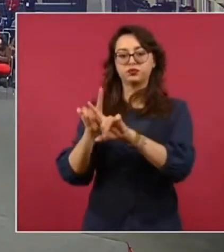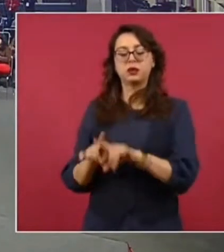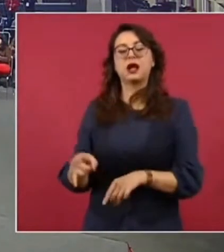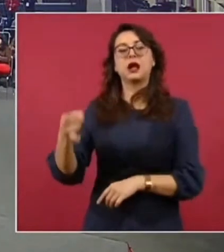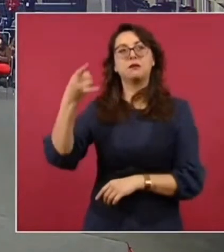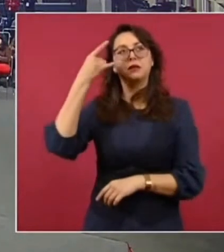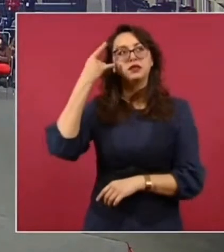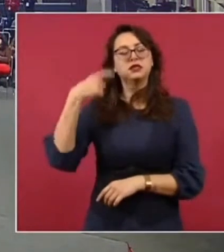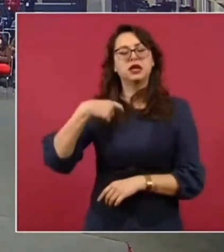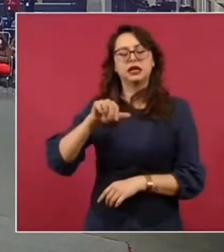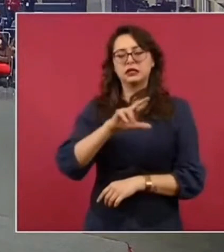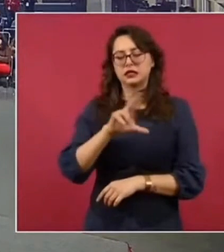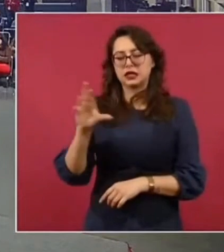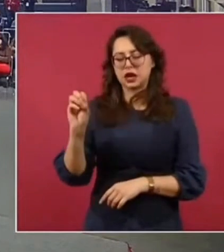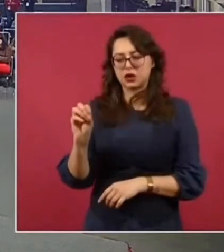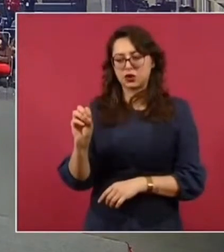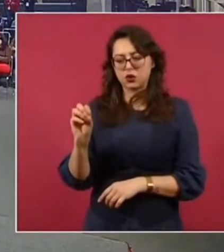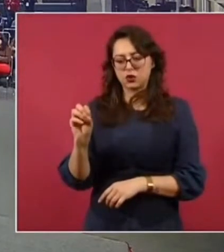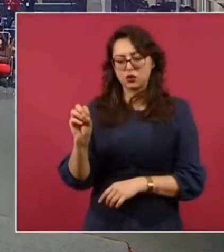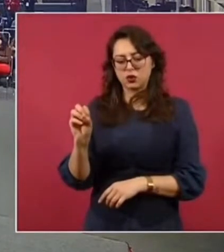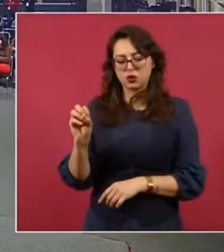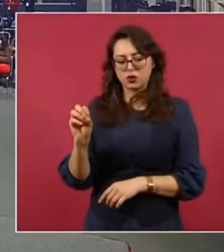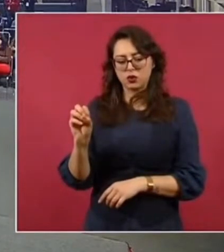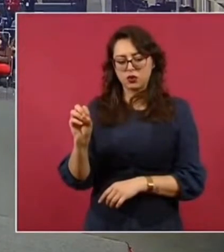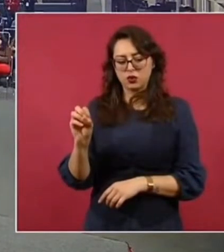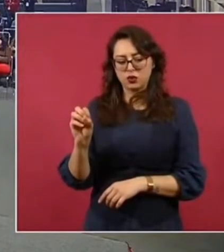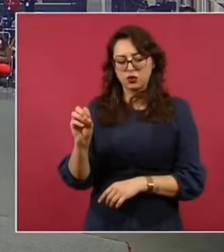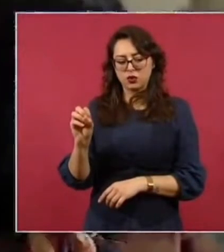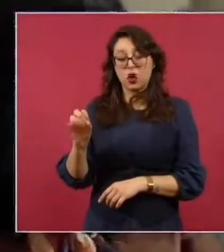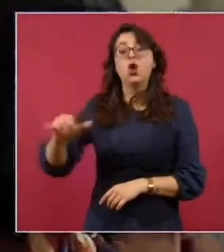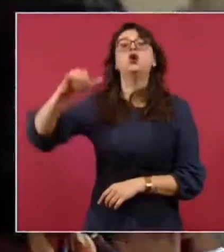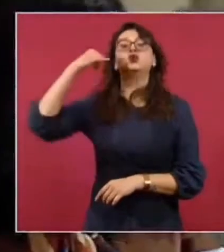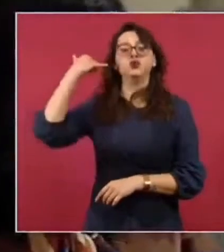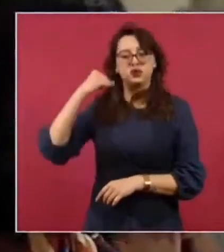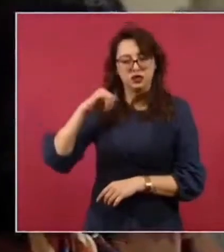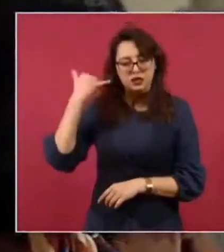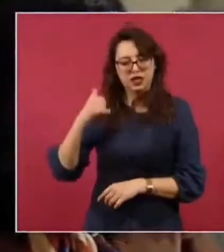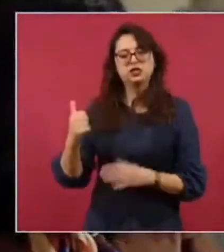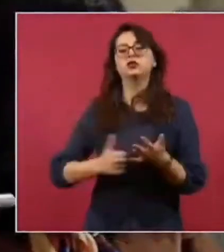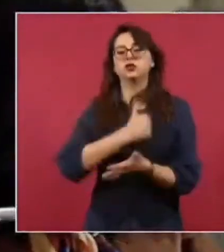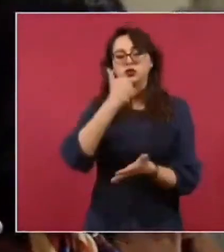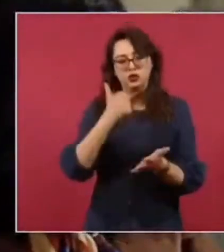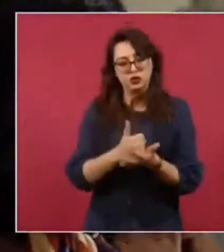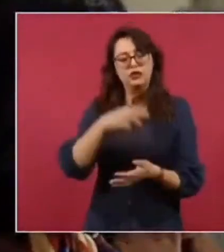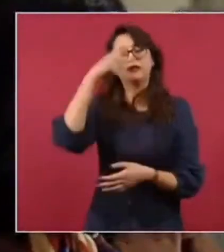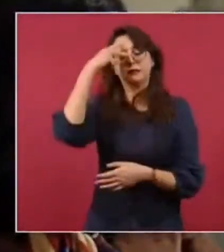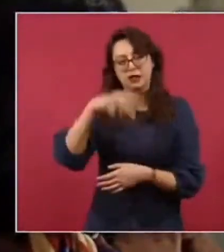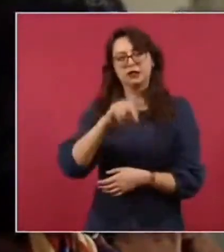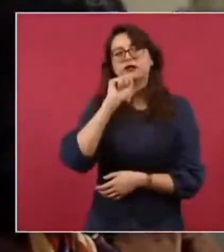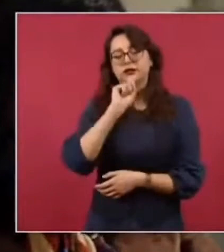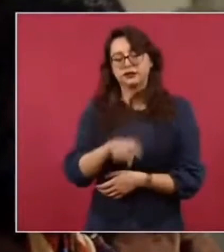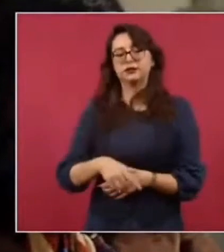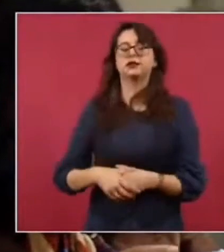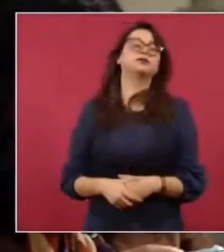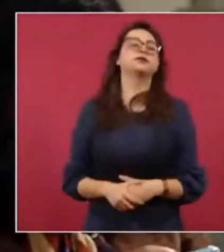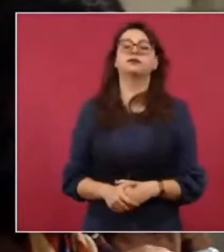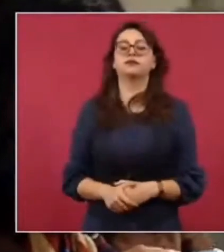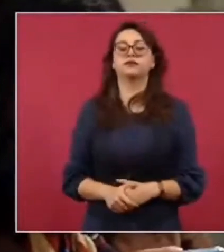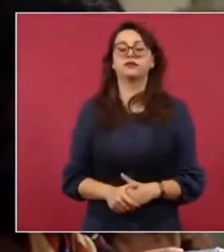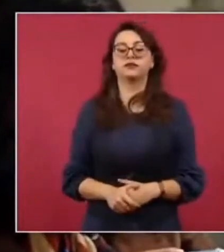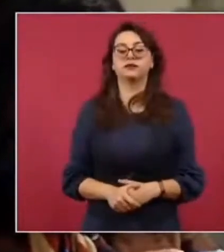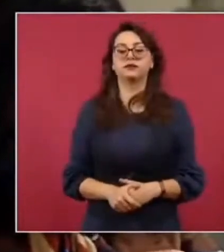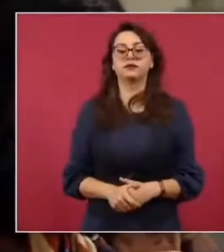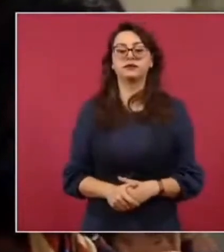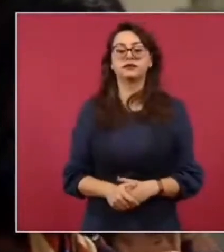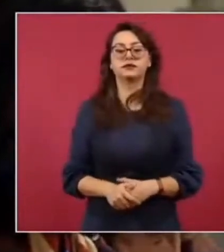Yucatán, Ciudad de México, Estado de México. Ya que estaba tocando el tema, aprovechando que estaba tocando ahorita parte del